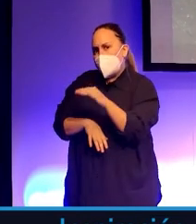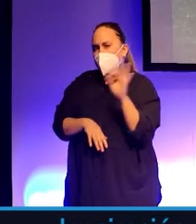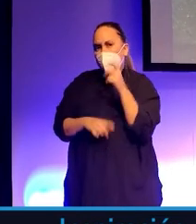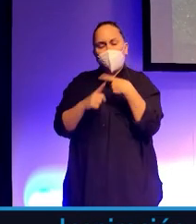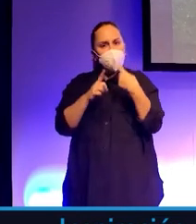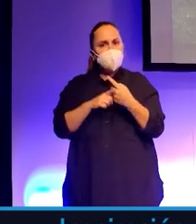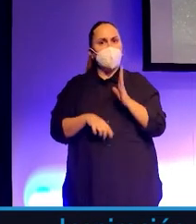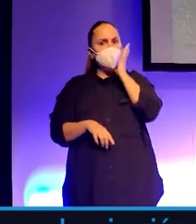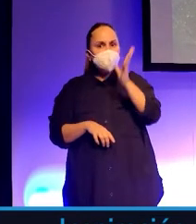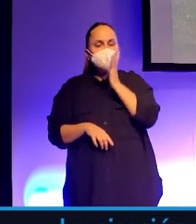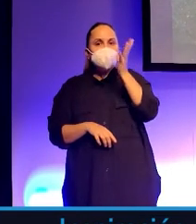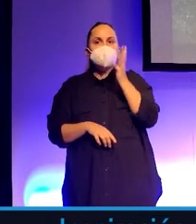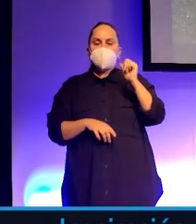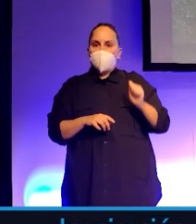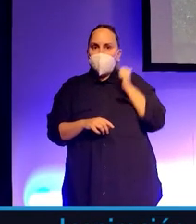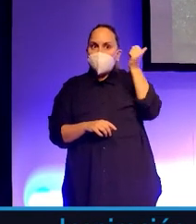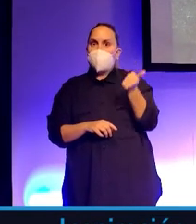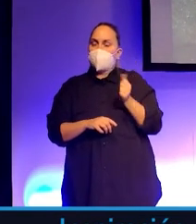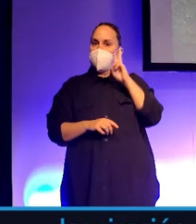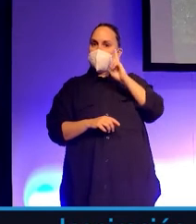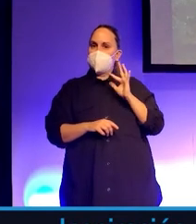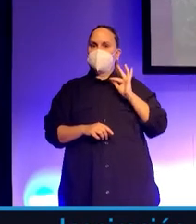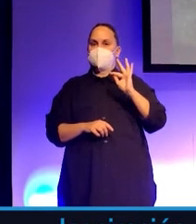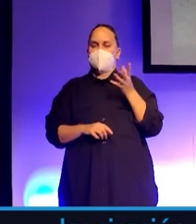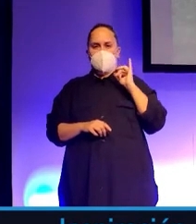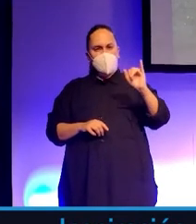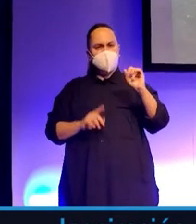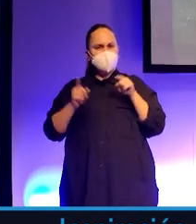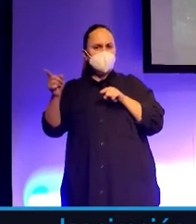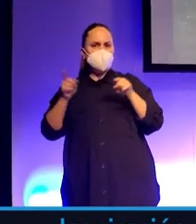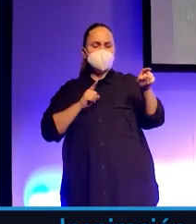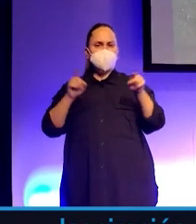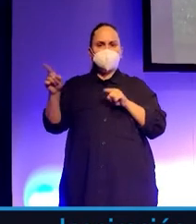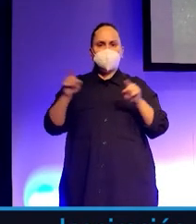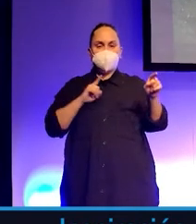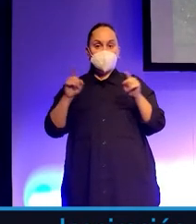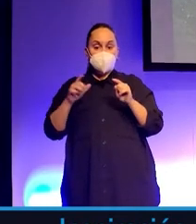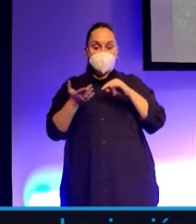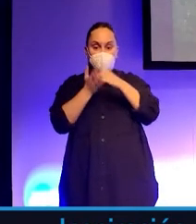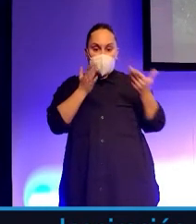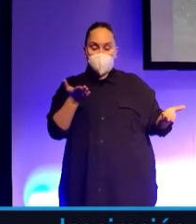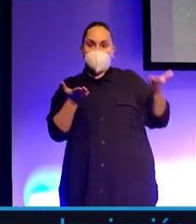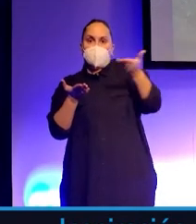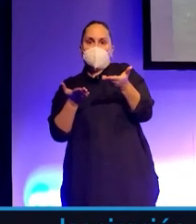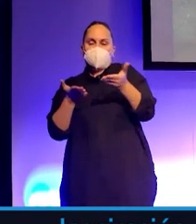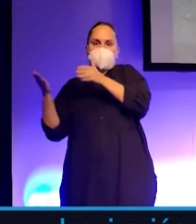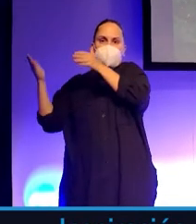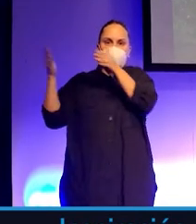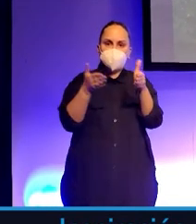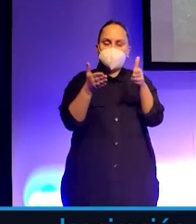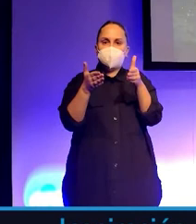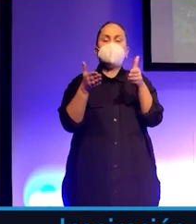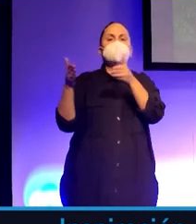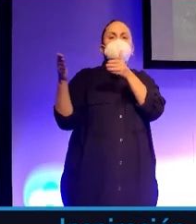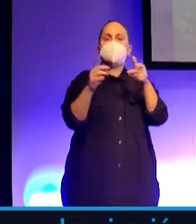cosas increíbles desde una perspectiva positiva que ponen a ciertas tecnologías a donde tienen que ponerse? Al